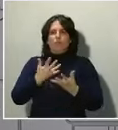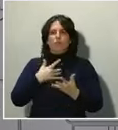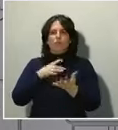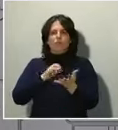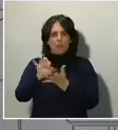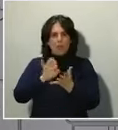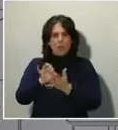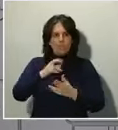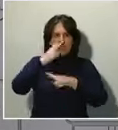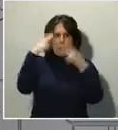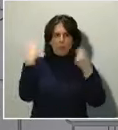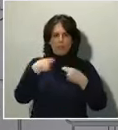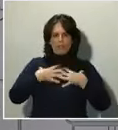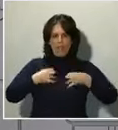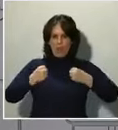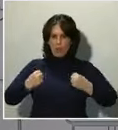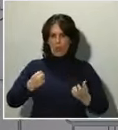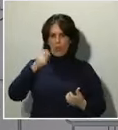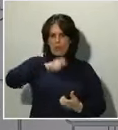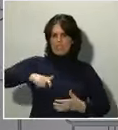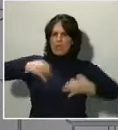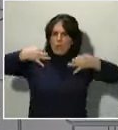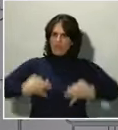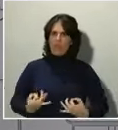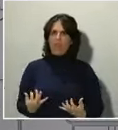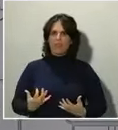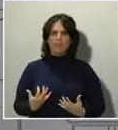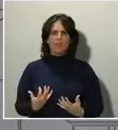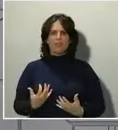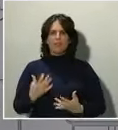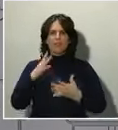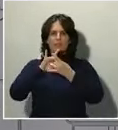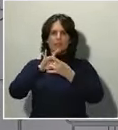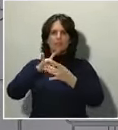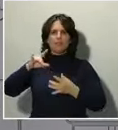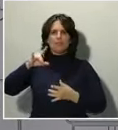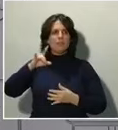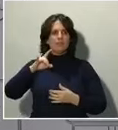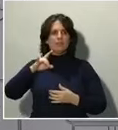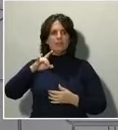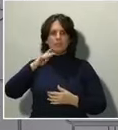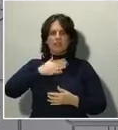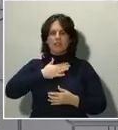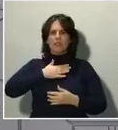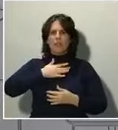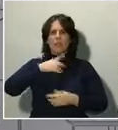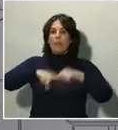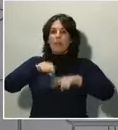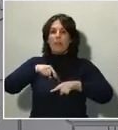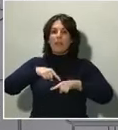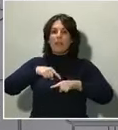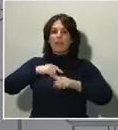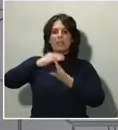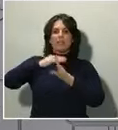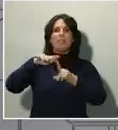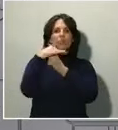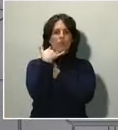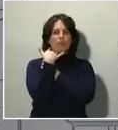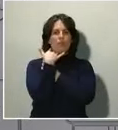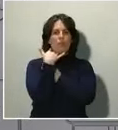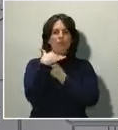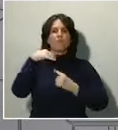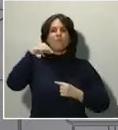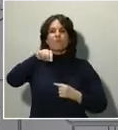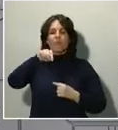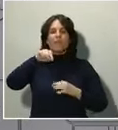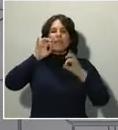seguridad, de la milicia, que están demostrando estar a la altura de las circunstancias. Contamos con la voluntad de la mayoría de